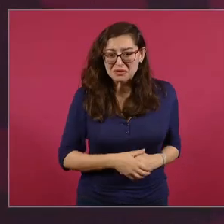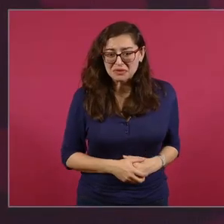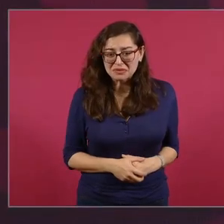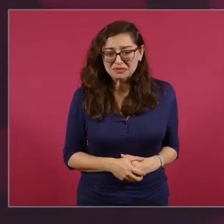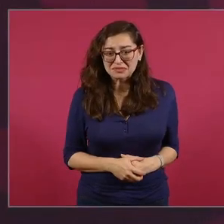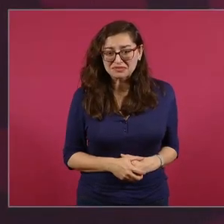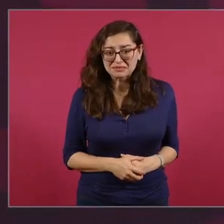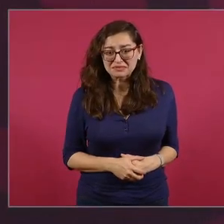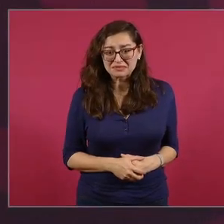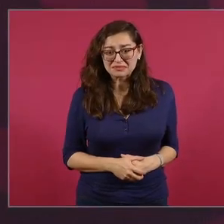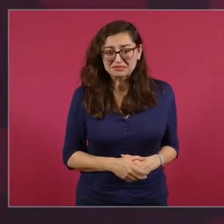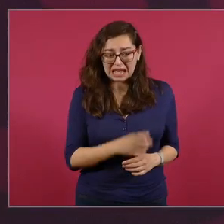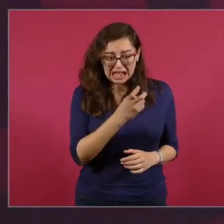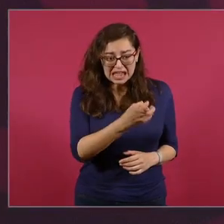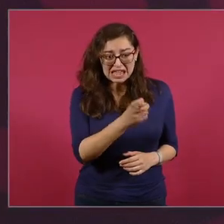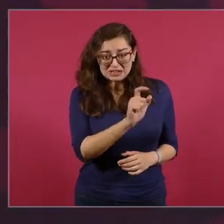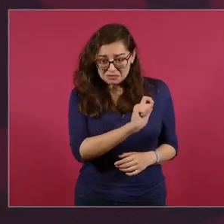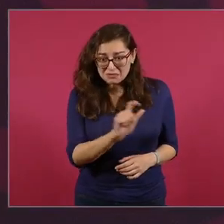admirados